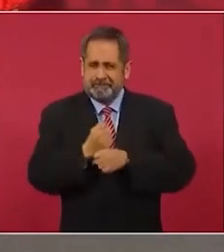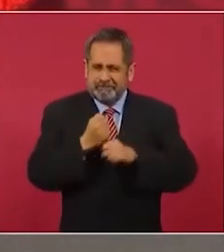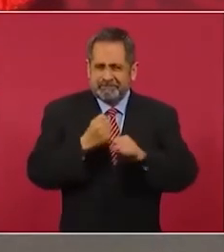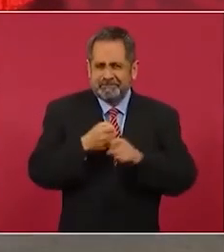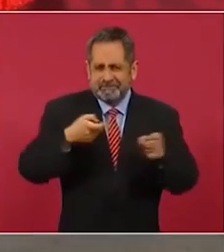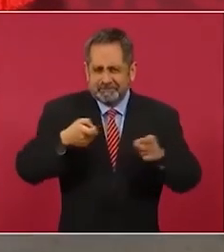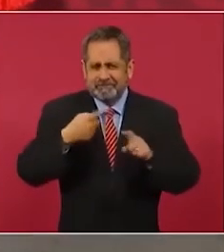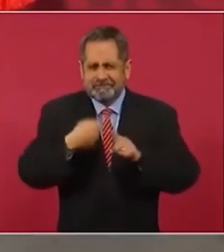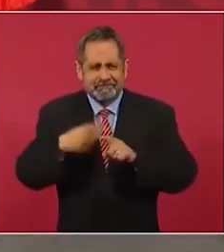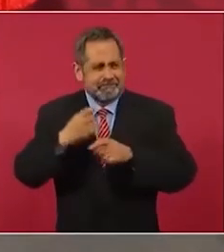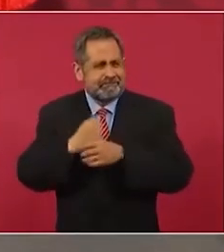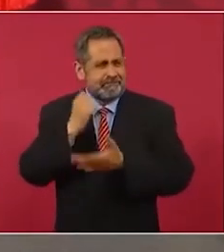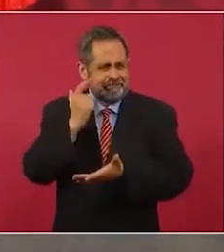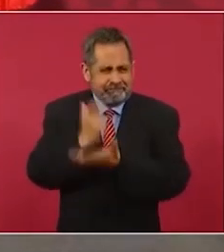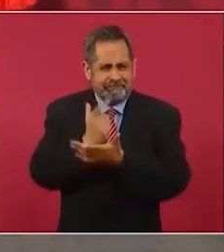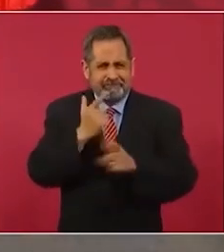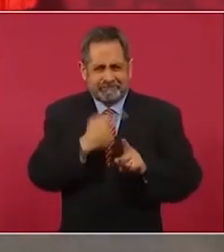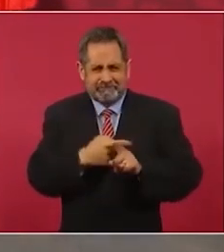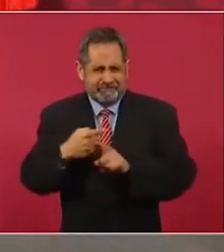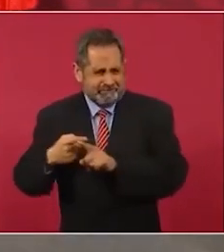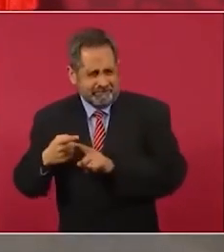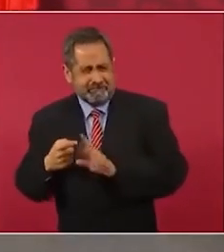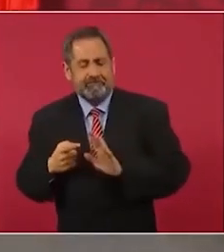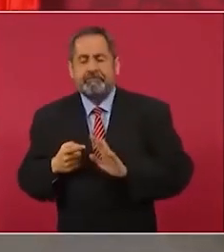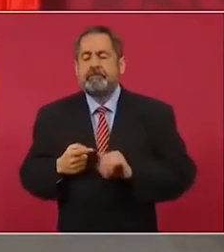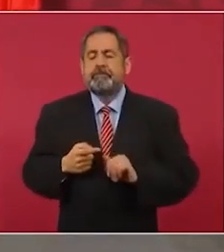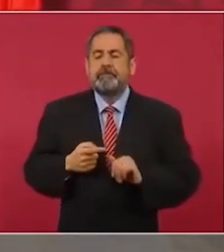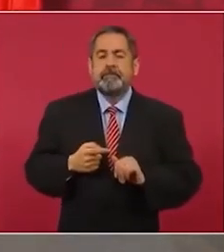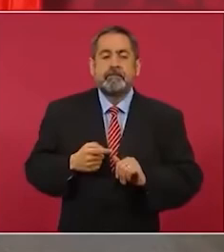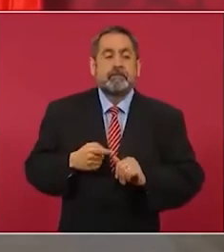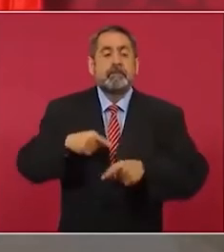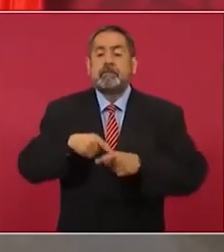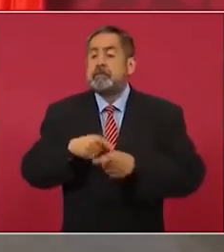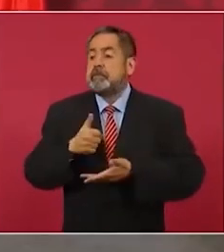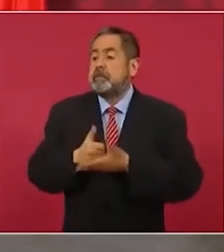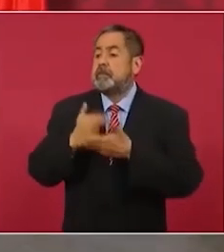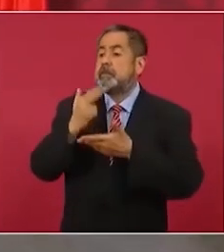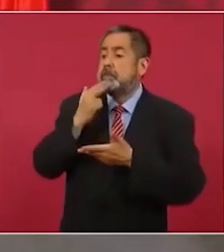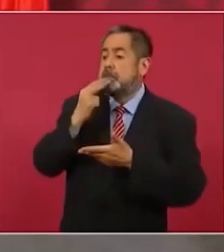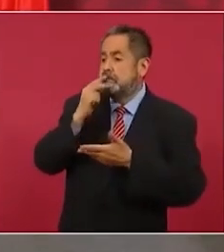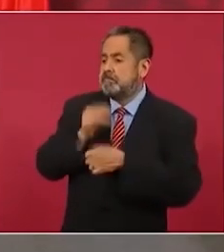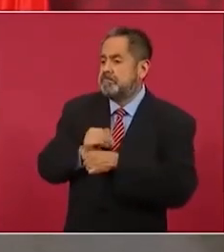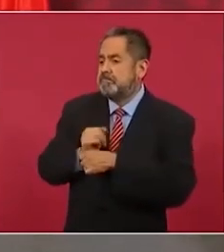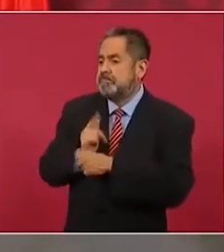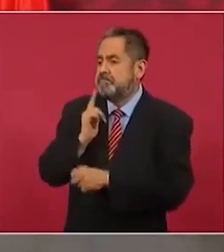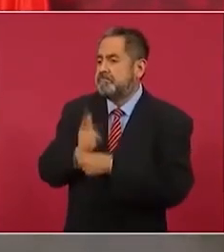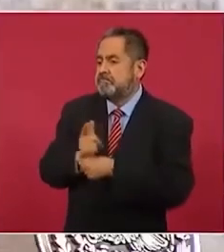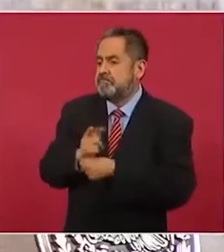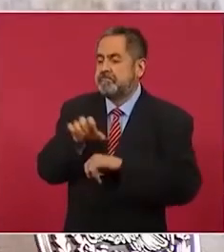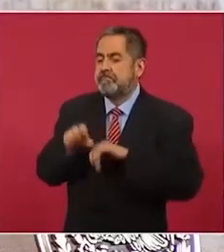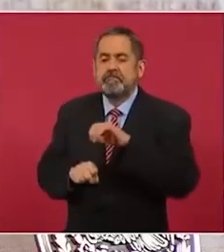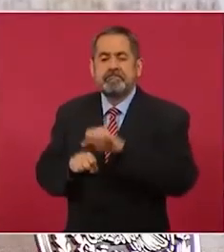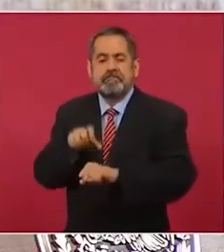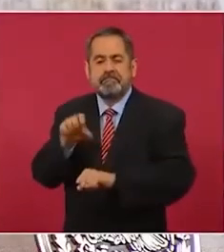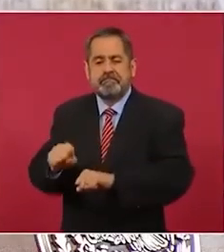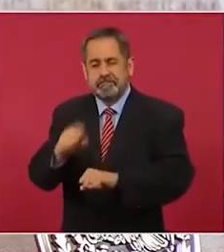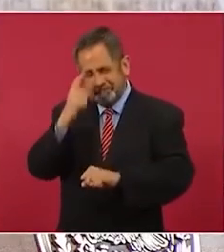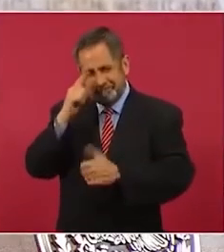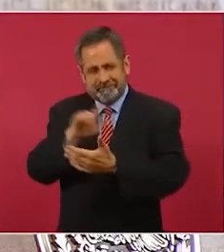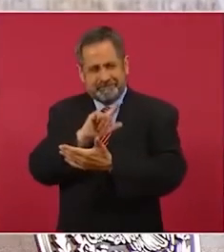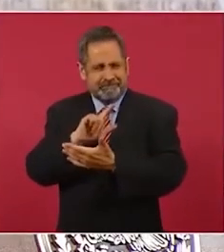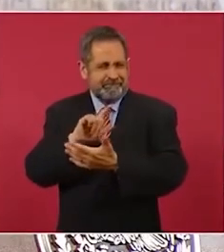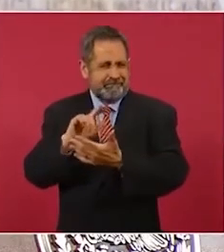tener información y detener a delincuentes